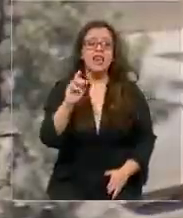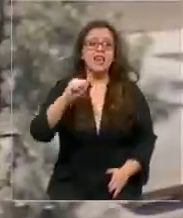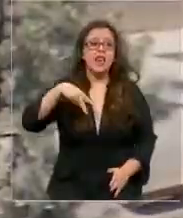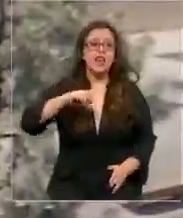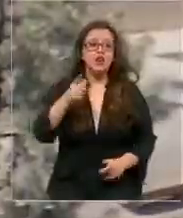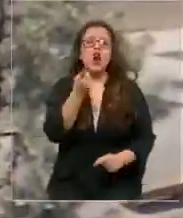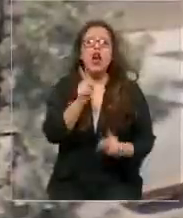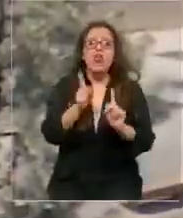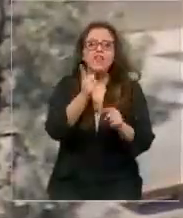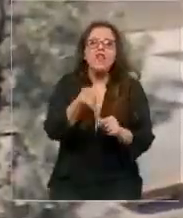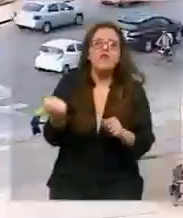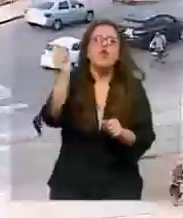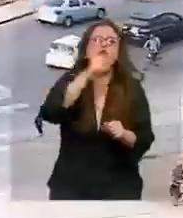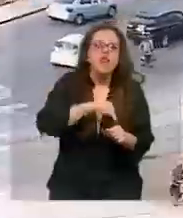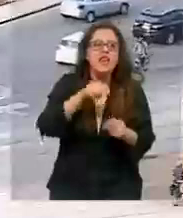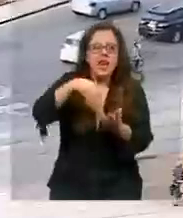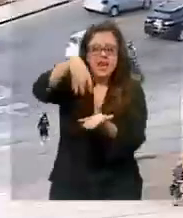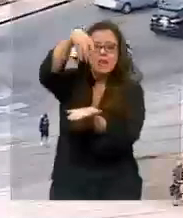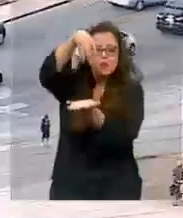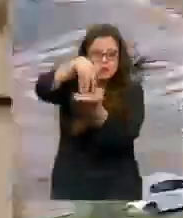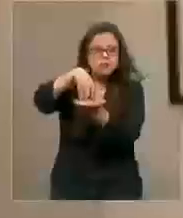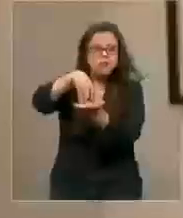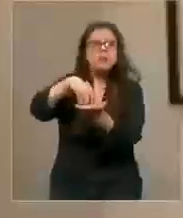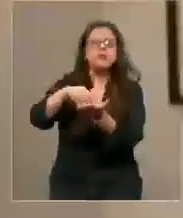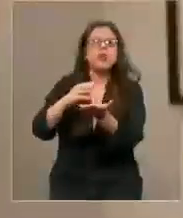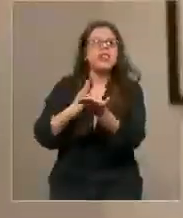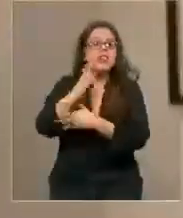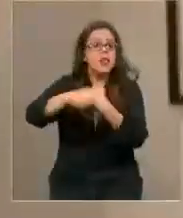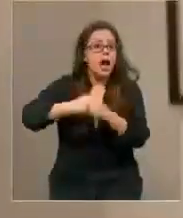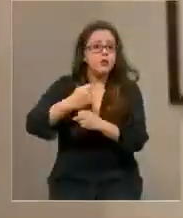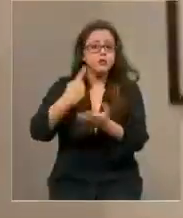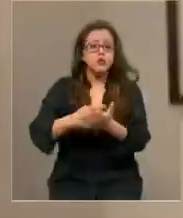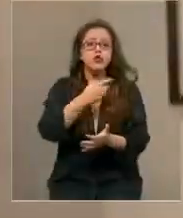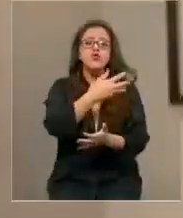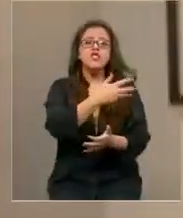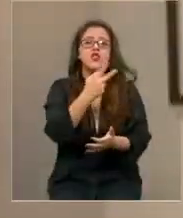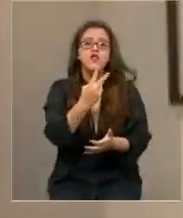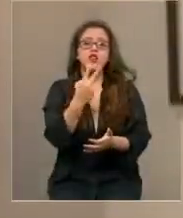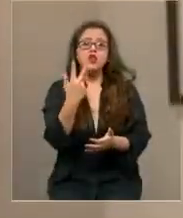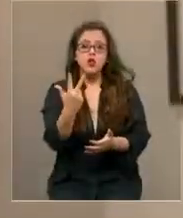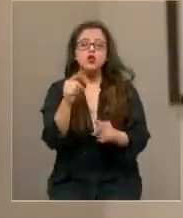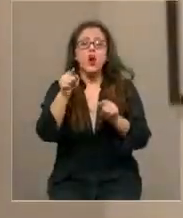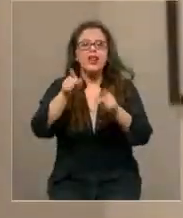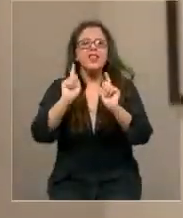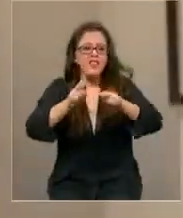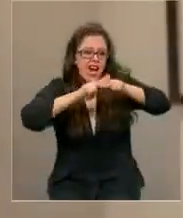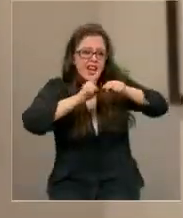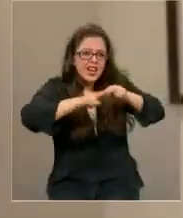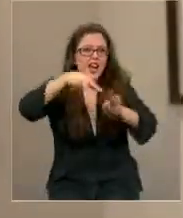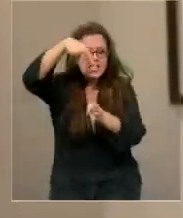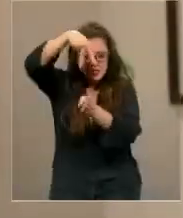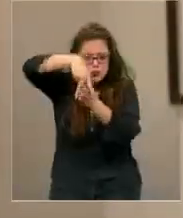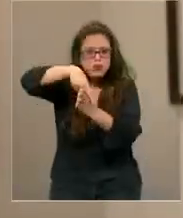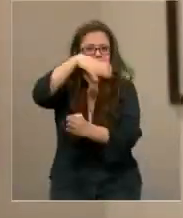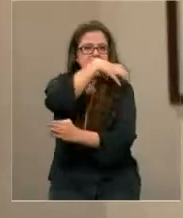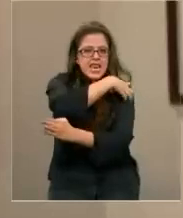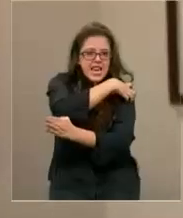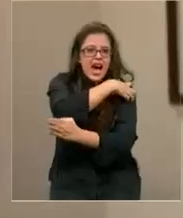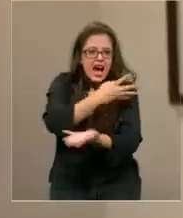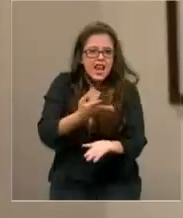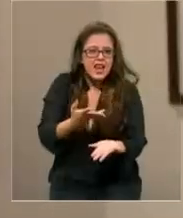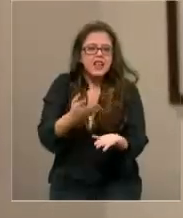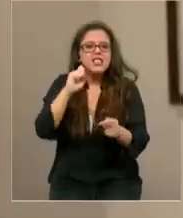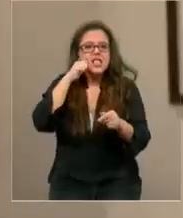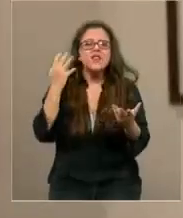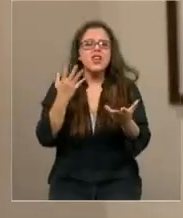desde 1928. Se debe reinstalar la imagen del general Baquedano, que le pertenece a